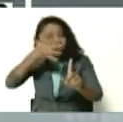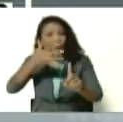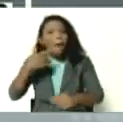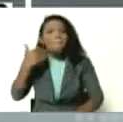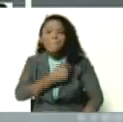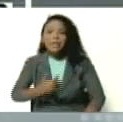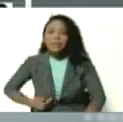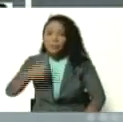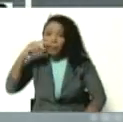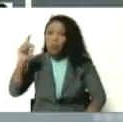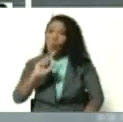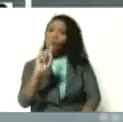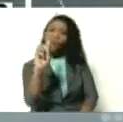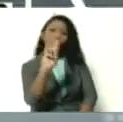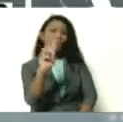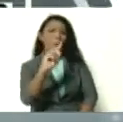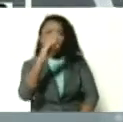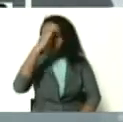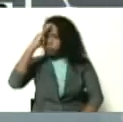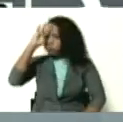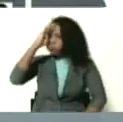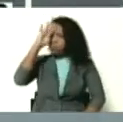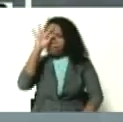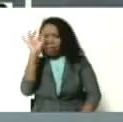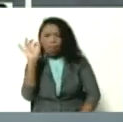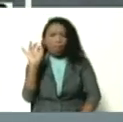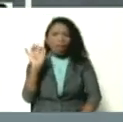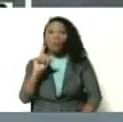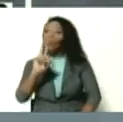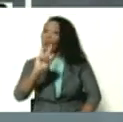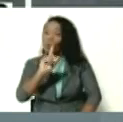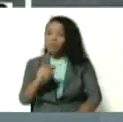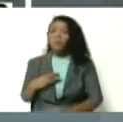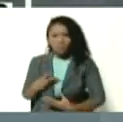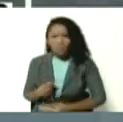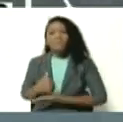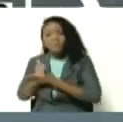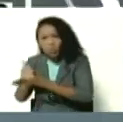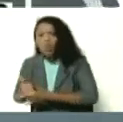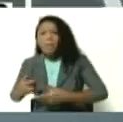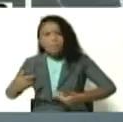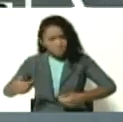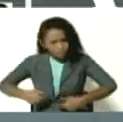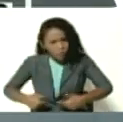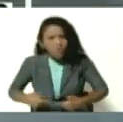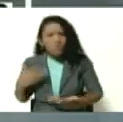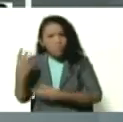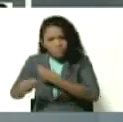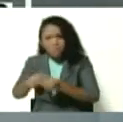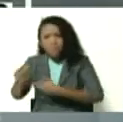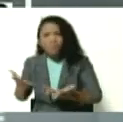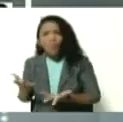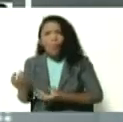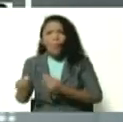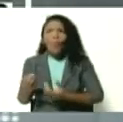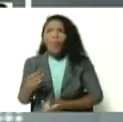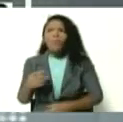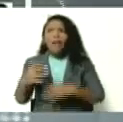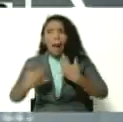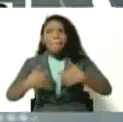Maduro Moros, que no dudó en ningún momento de instruccionar y dar la orden para que nuestros trabajadores, la empresa básica Sidor,